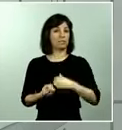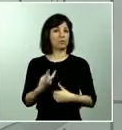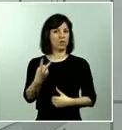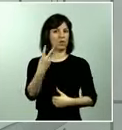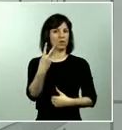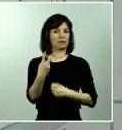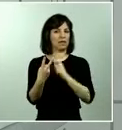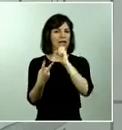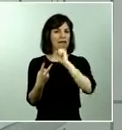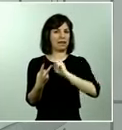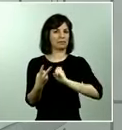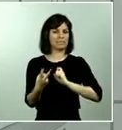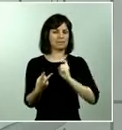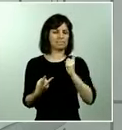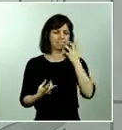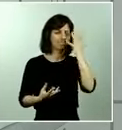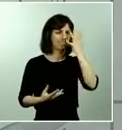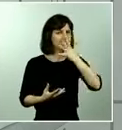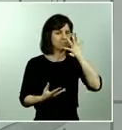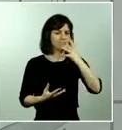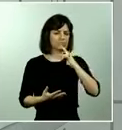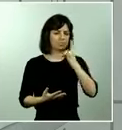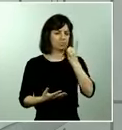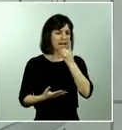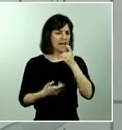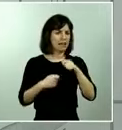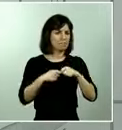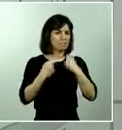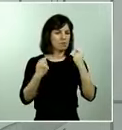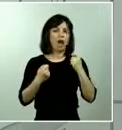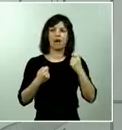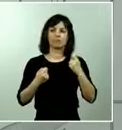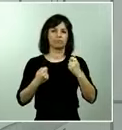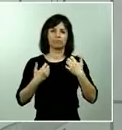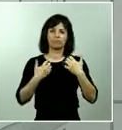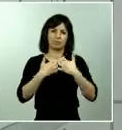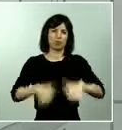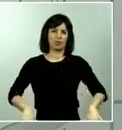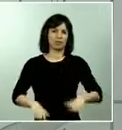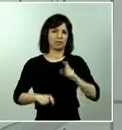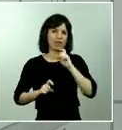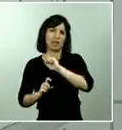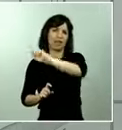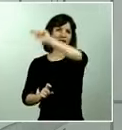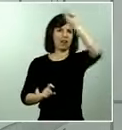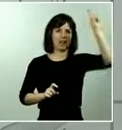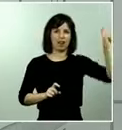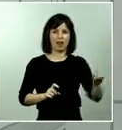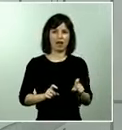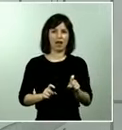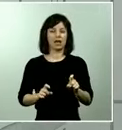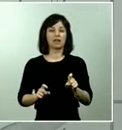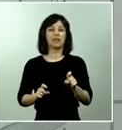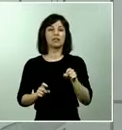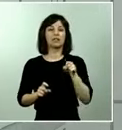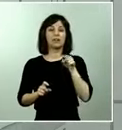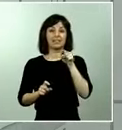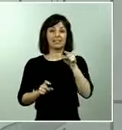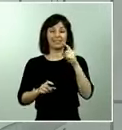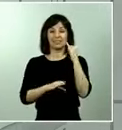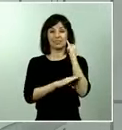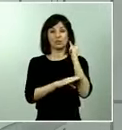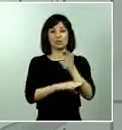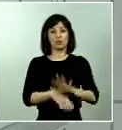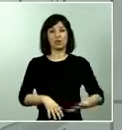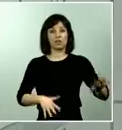defectuoso fue automáticamente comunicado a las comunidades autónomas y fue analizado por el Instituto Nacional de Seguridad y Higiene